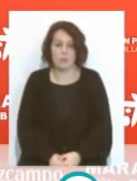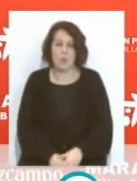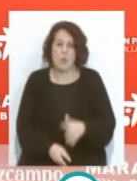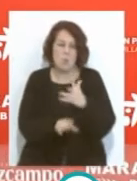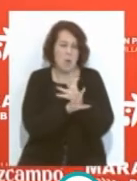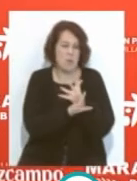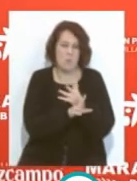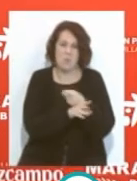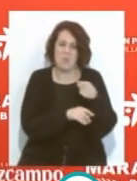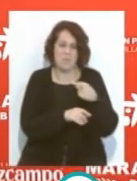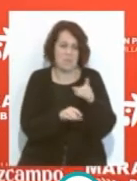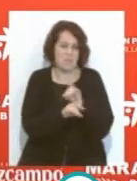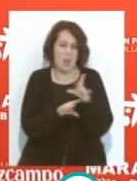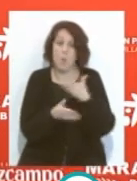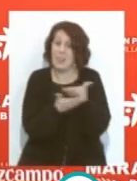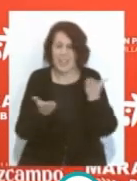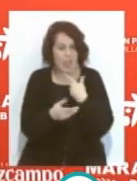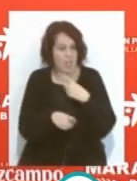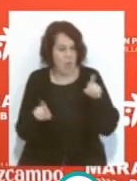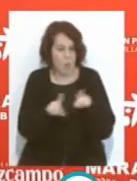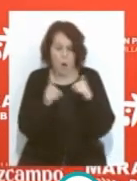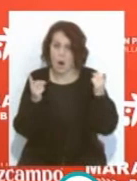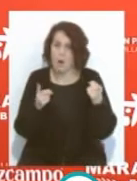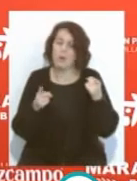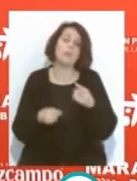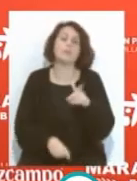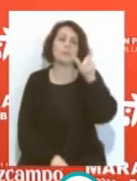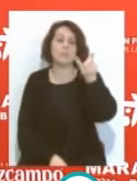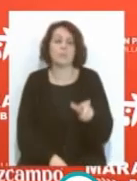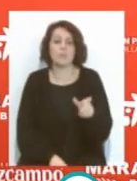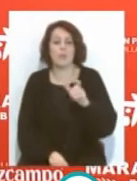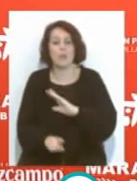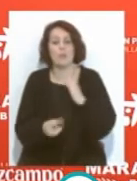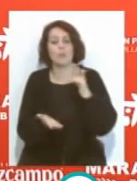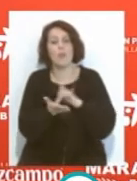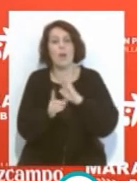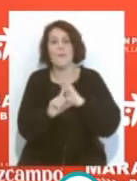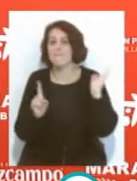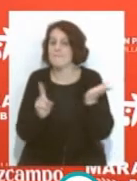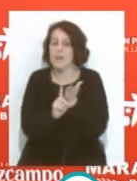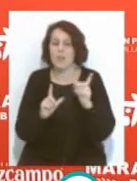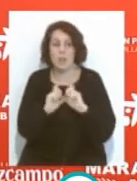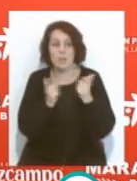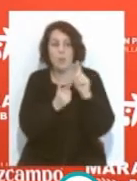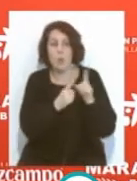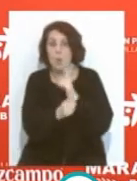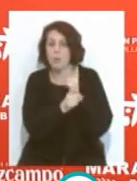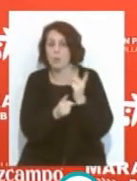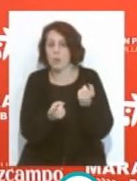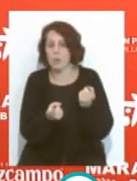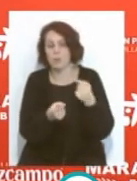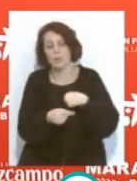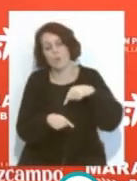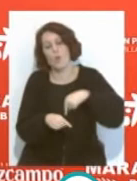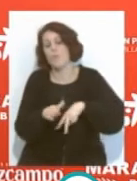jugador que es evidentemente cualquiera sea el que sea evidentemente es uno cuando hay una lesión incluso del equipo rival esto es fútbol